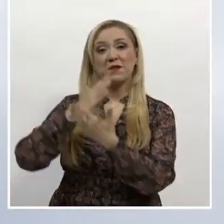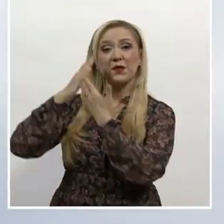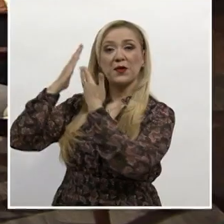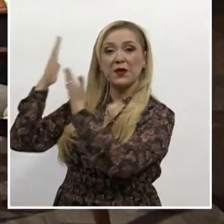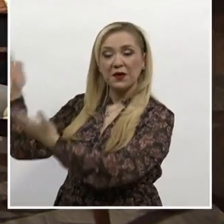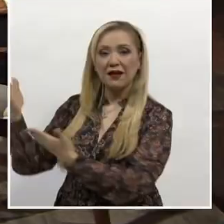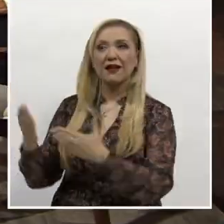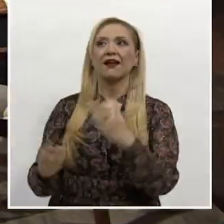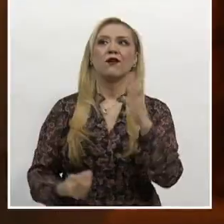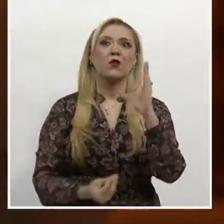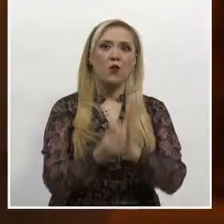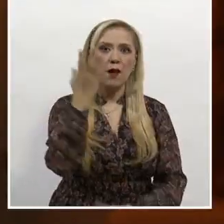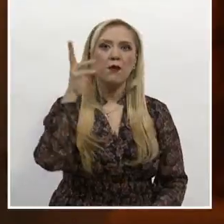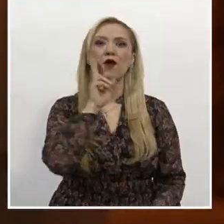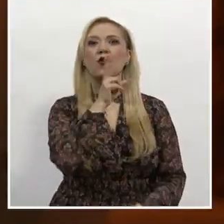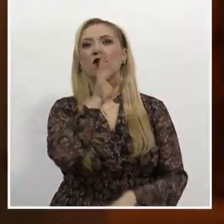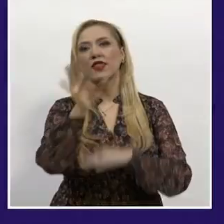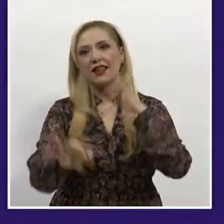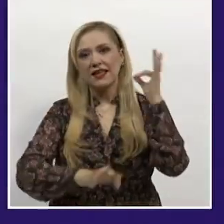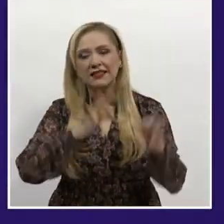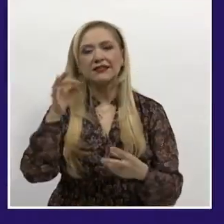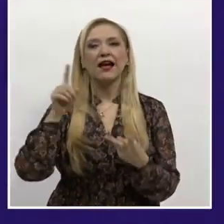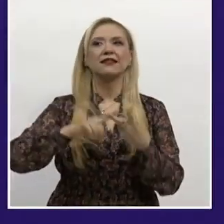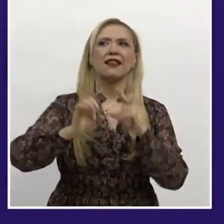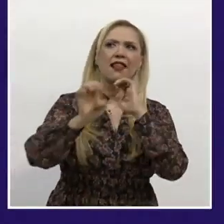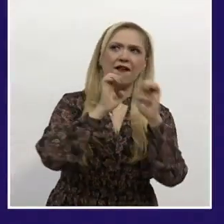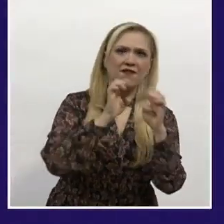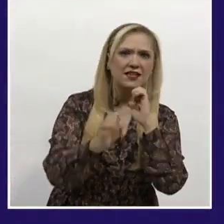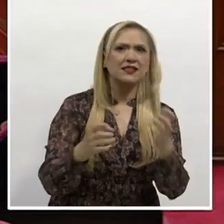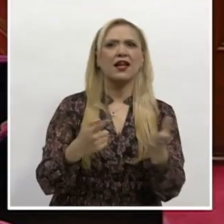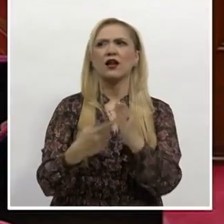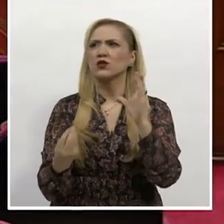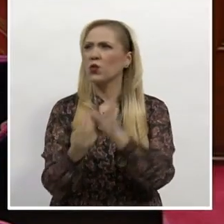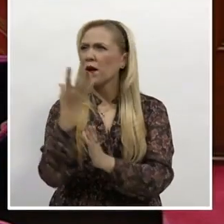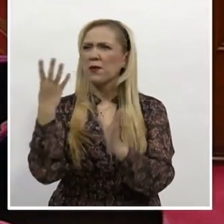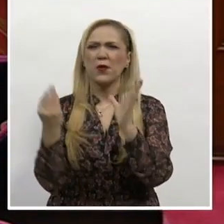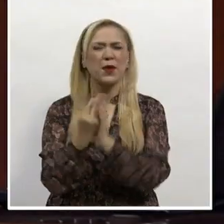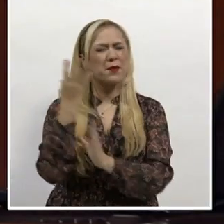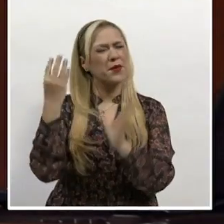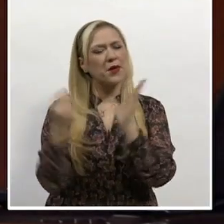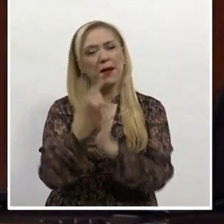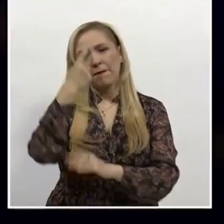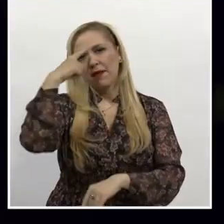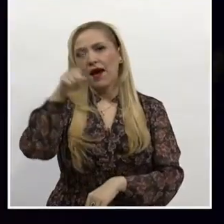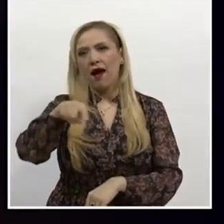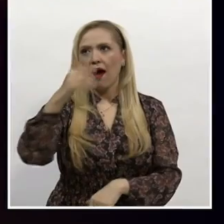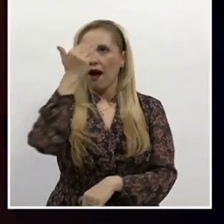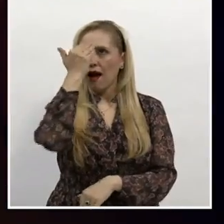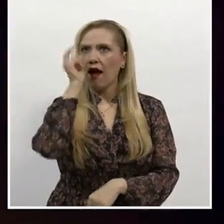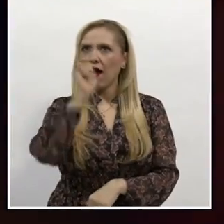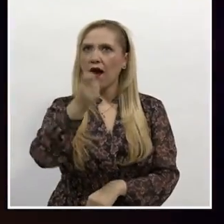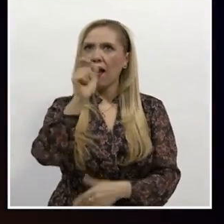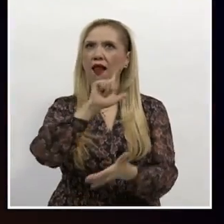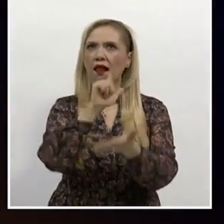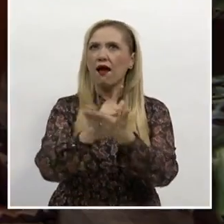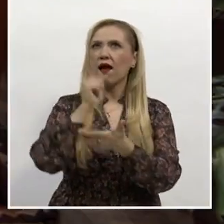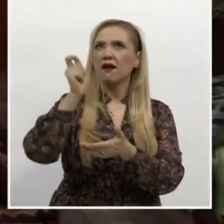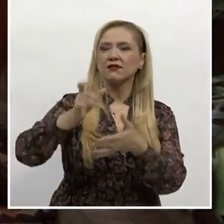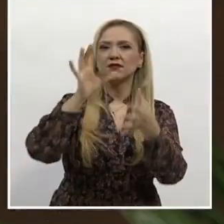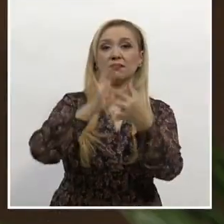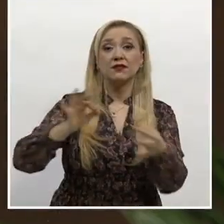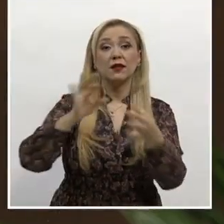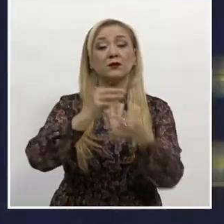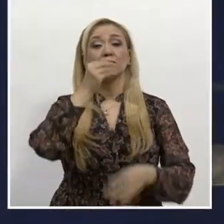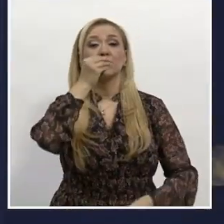en sus espacios informativos como en barra de opinión, así como nuevas producciones de carácter social y cultural. Este proyecto de comunicación